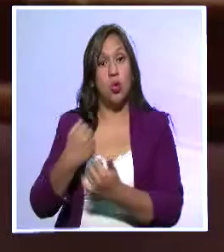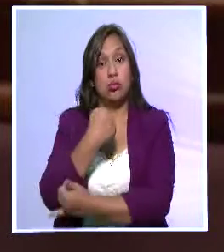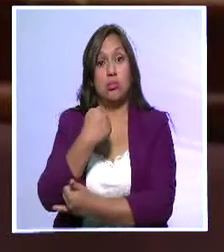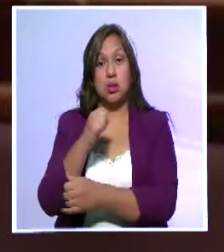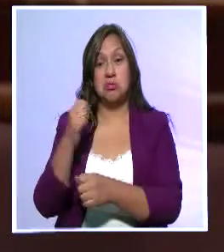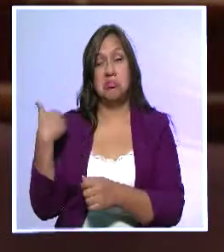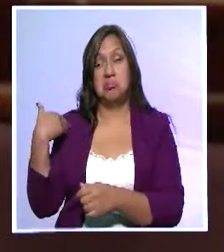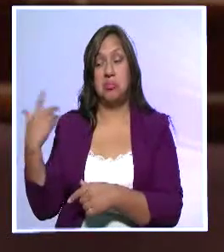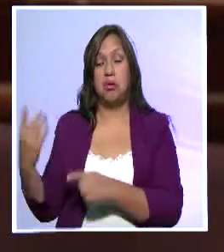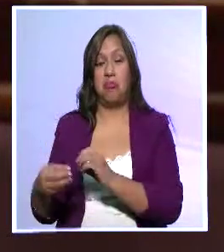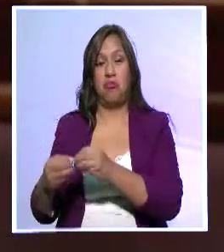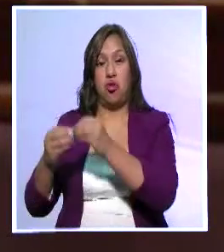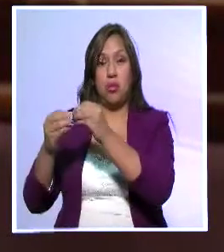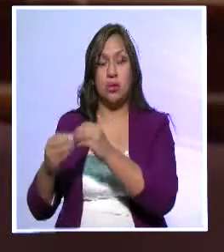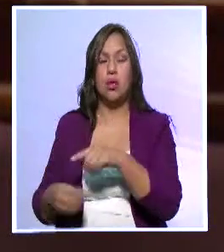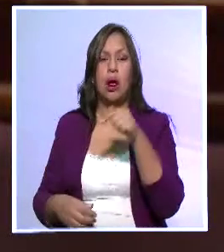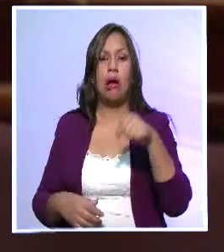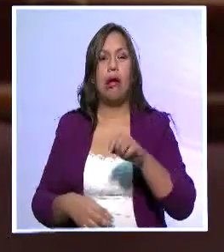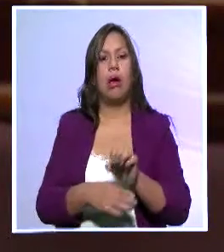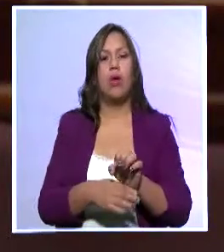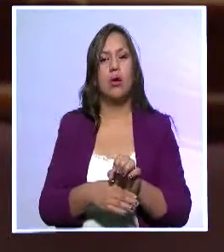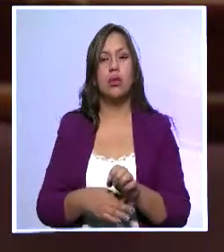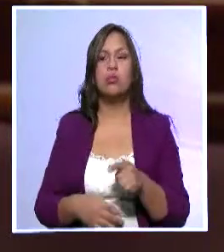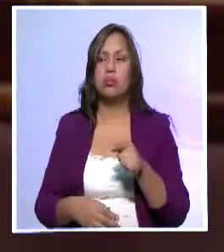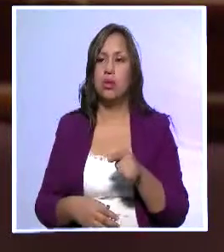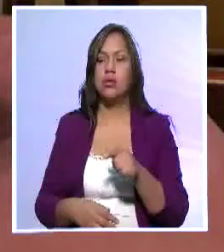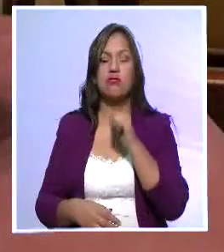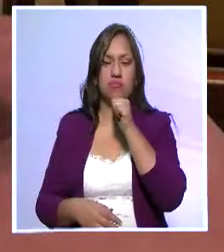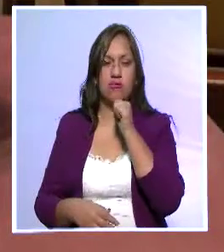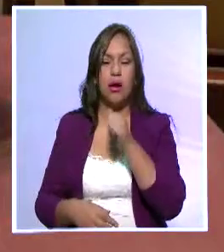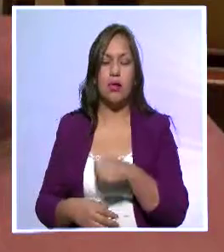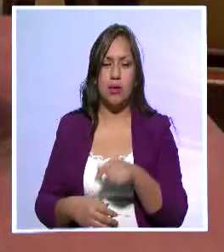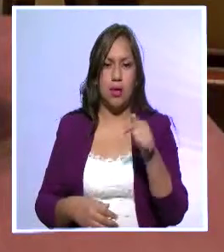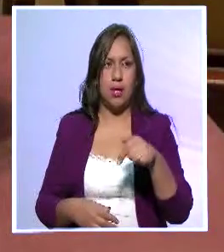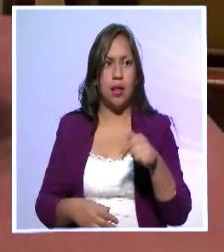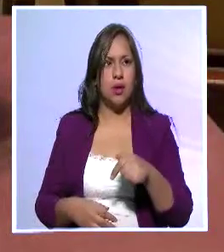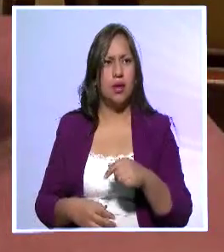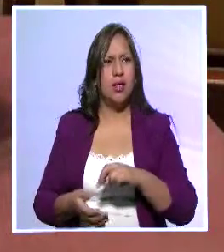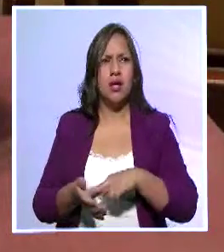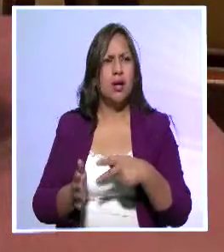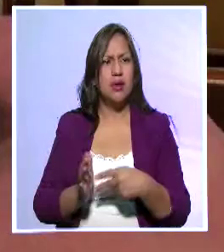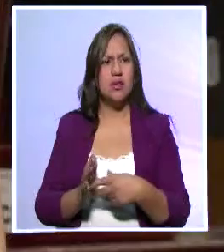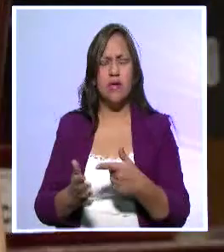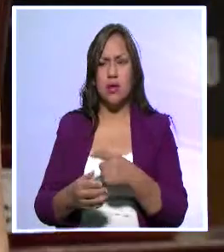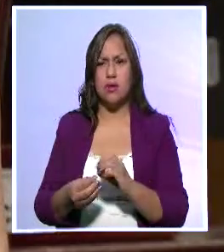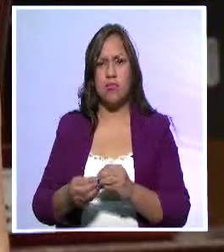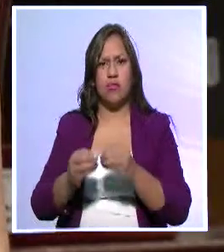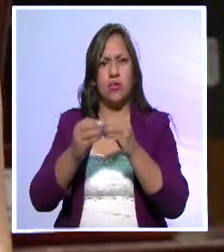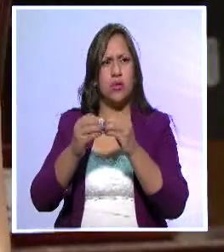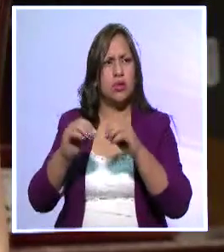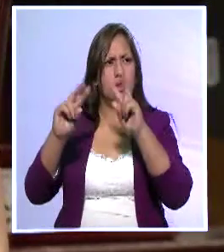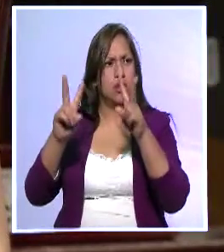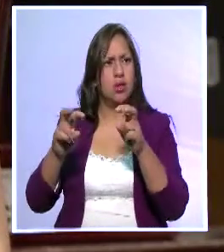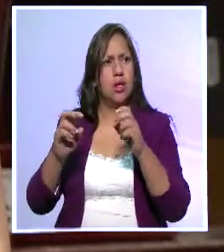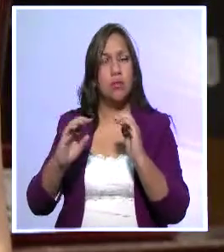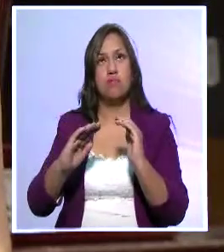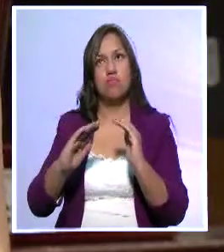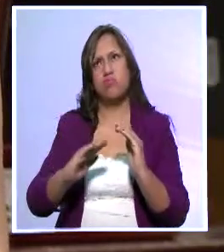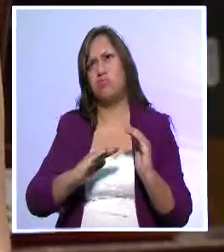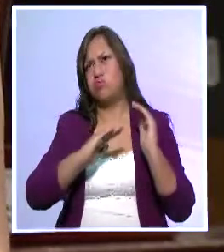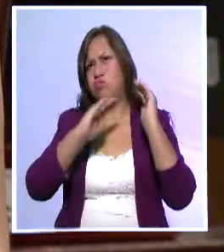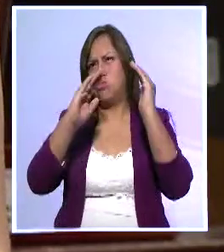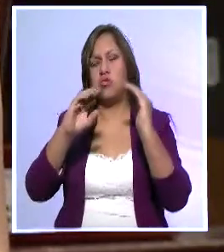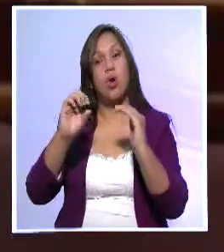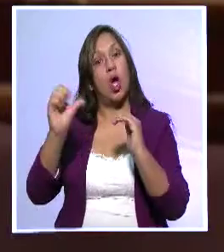formación. En nuestro país esa es una tarea que está pendiente. ¿Y qué implica precisamente este grado de formación a nivel de pregrado, por ejemplo, en